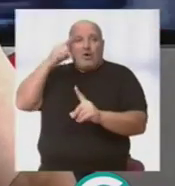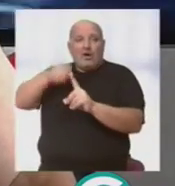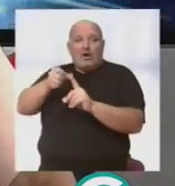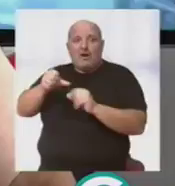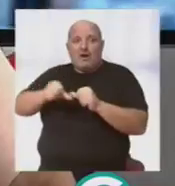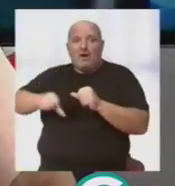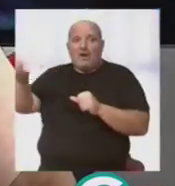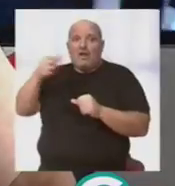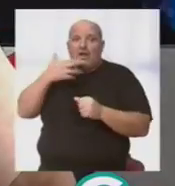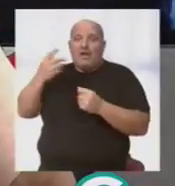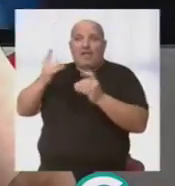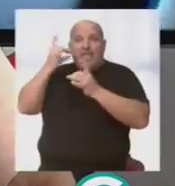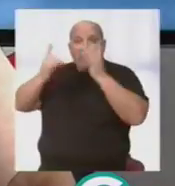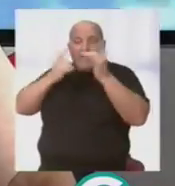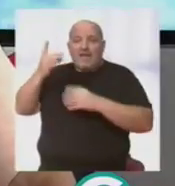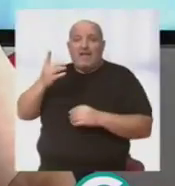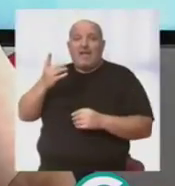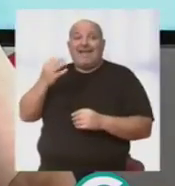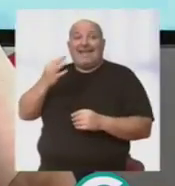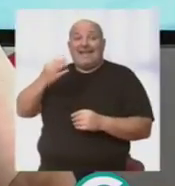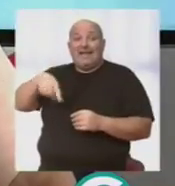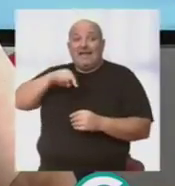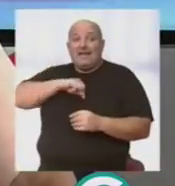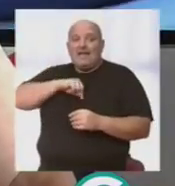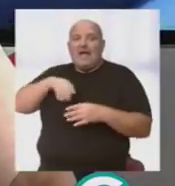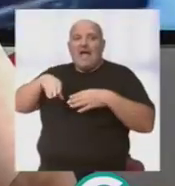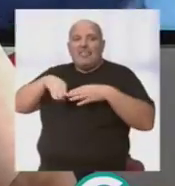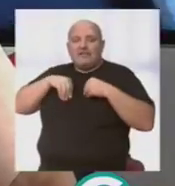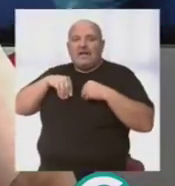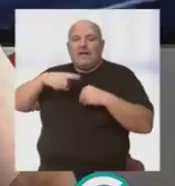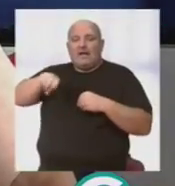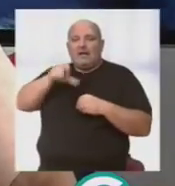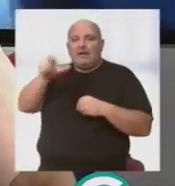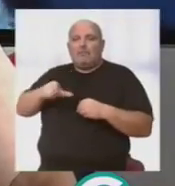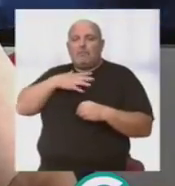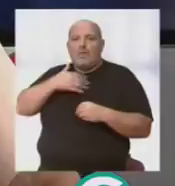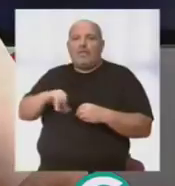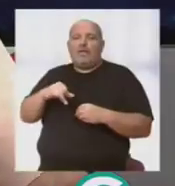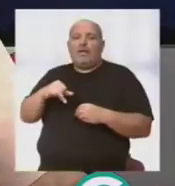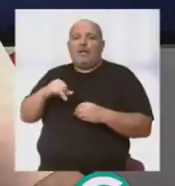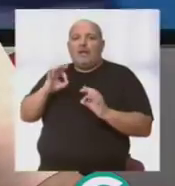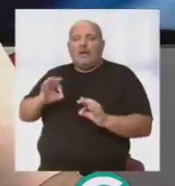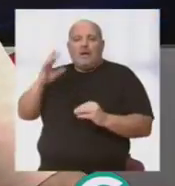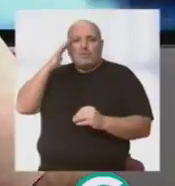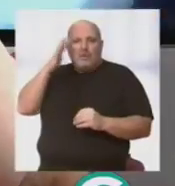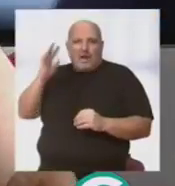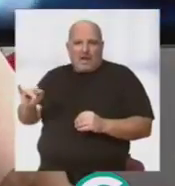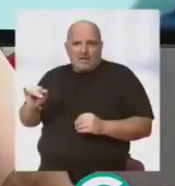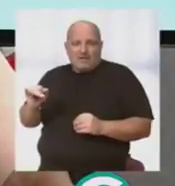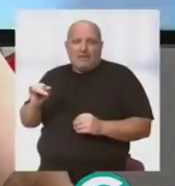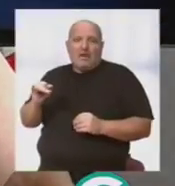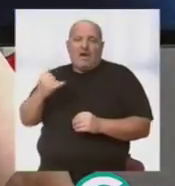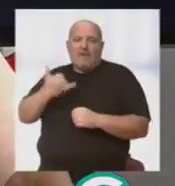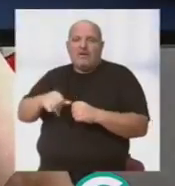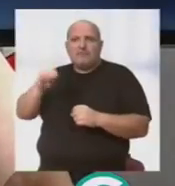ocurre o cuando se nos dan ideas es de que la aceptación por parte de la persona propuesta sea ilusionante. Pues